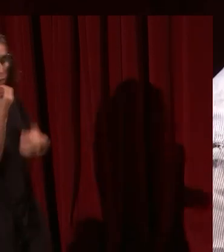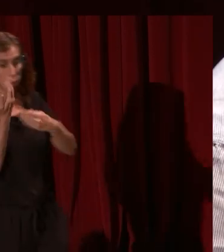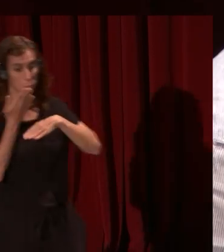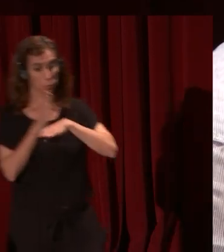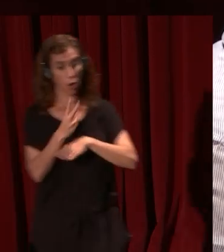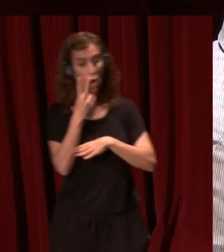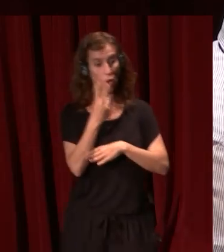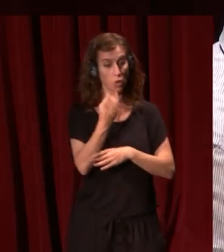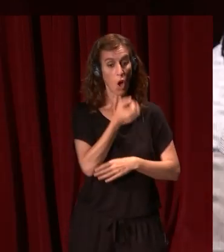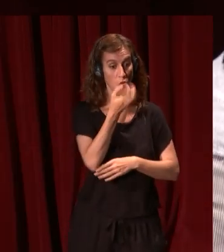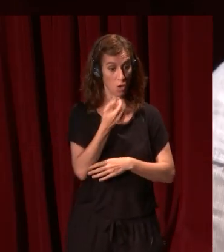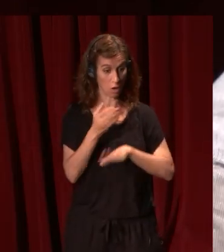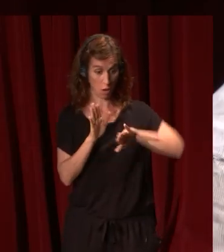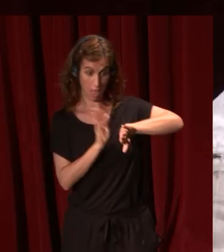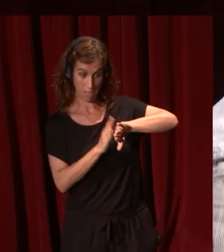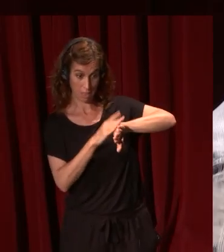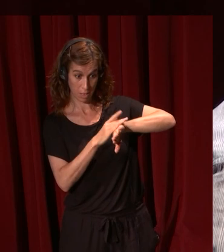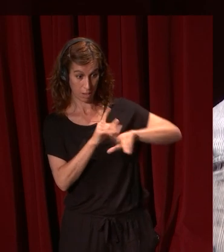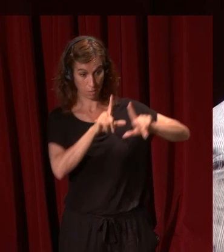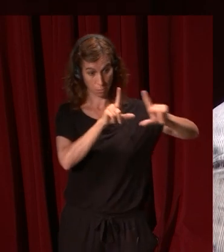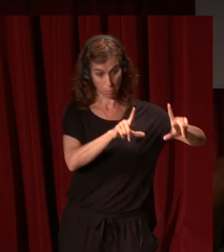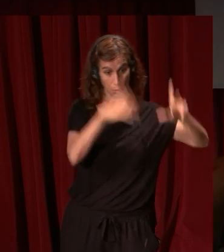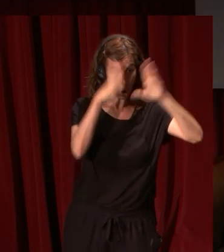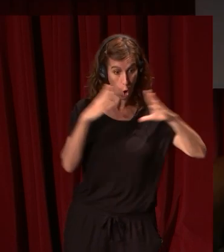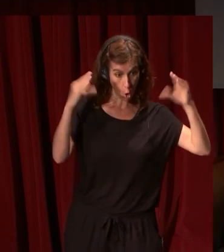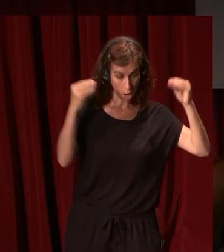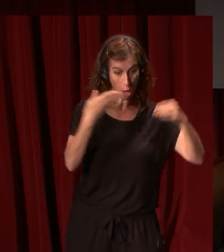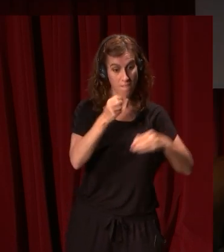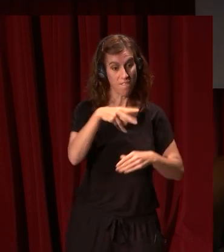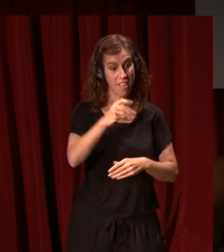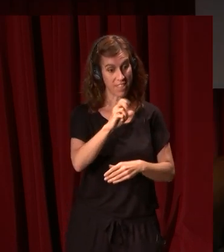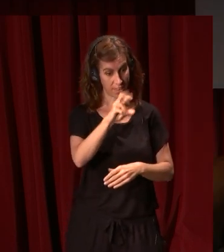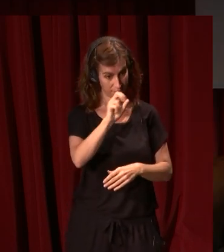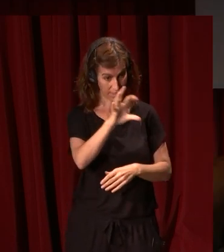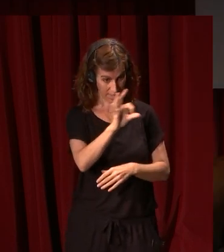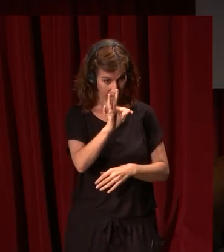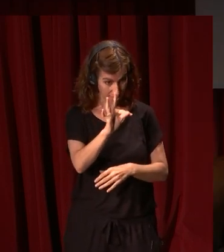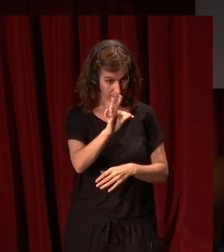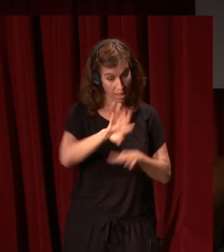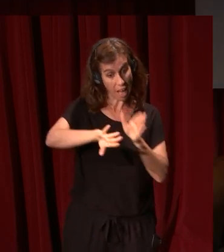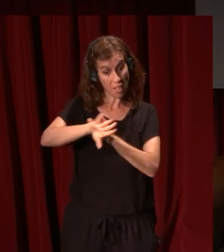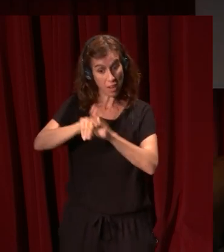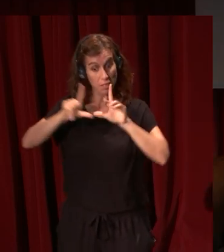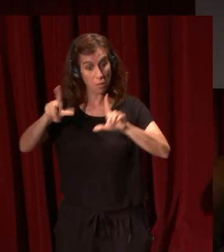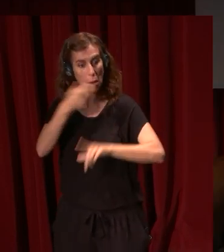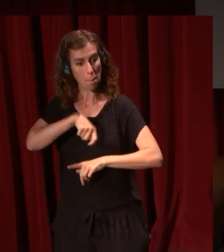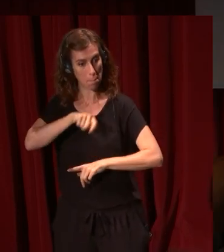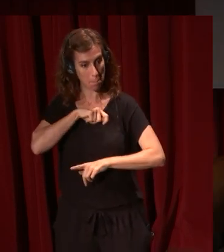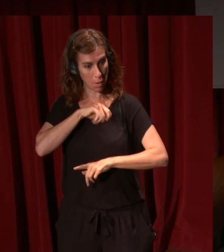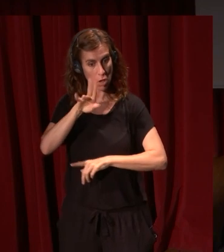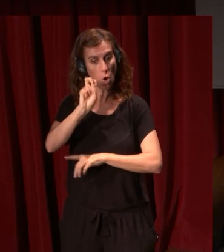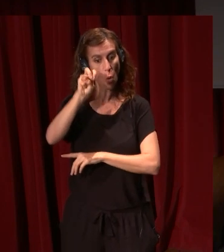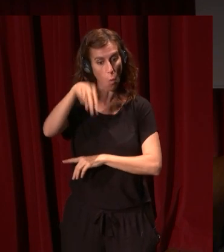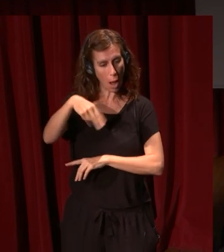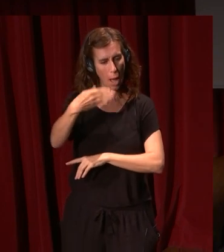floreros el de la izquierda es un cuadro de un pintor holandés Van der Ast se llama el de la derecha es de un pintor español que es Juan de Van der